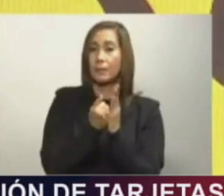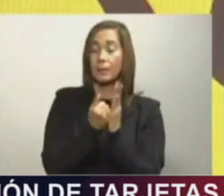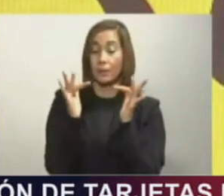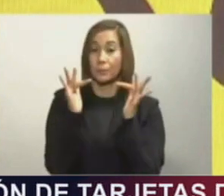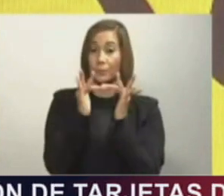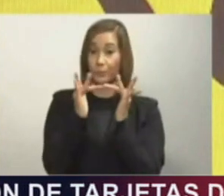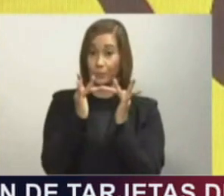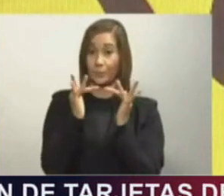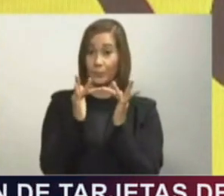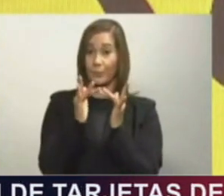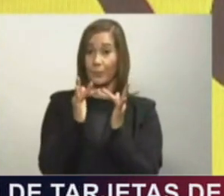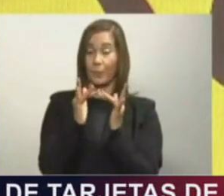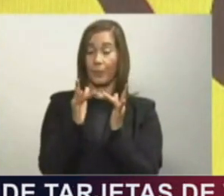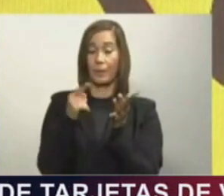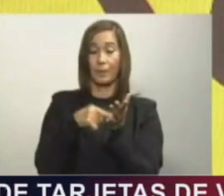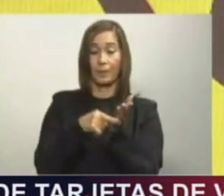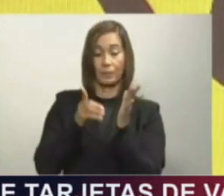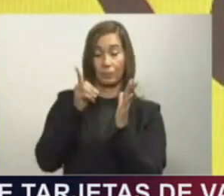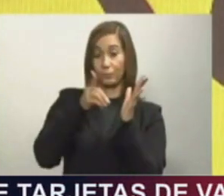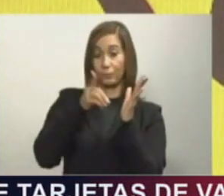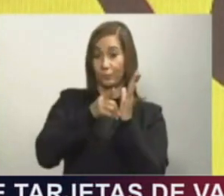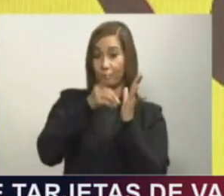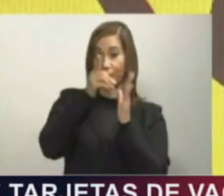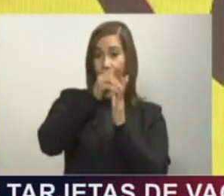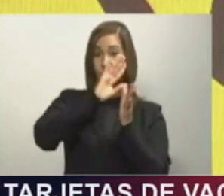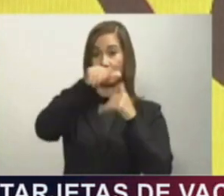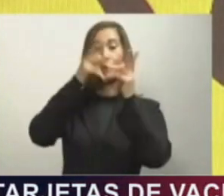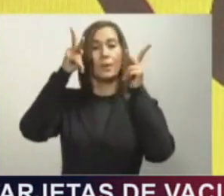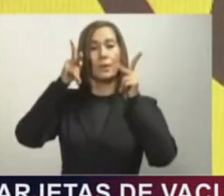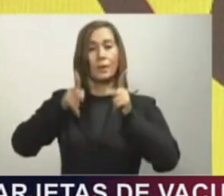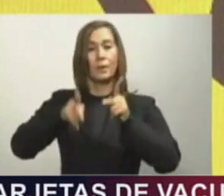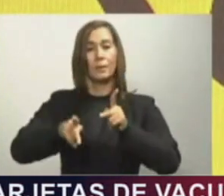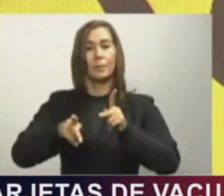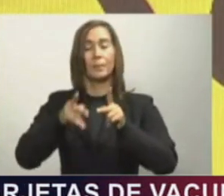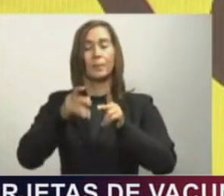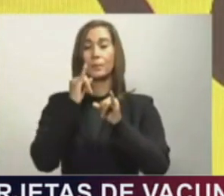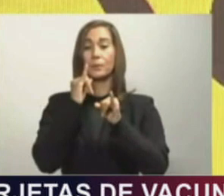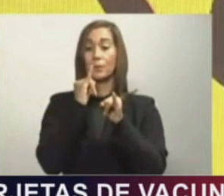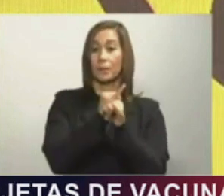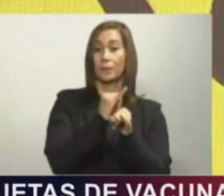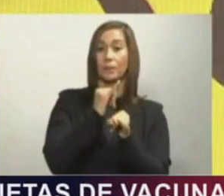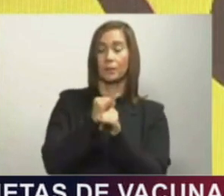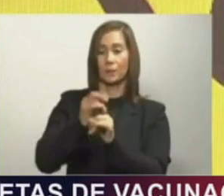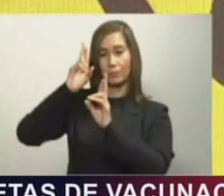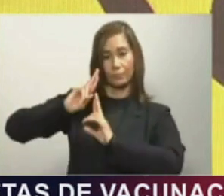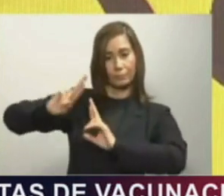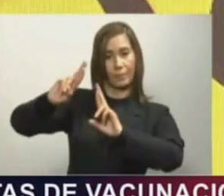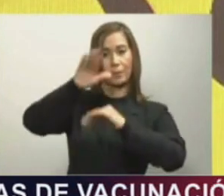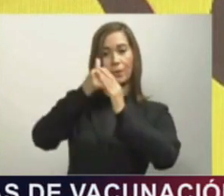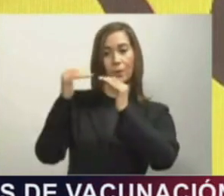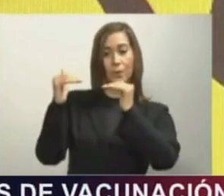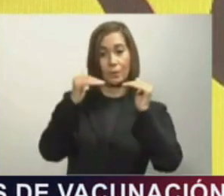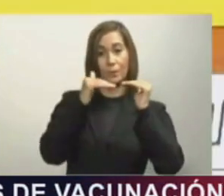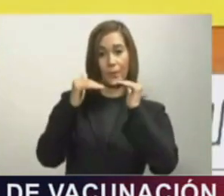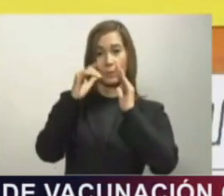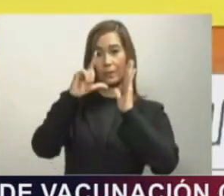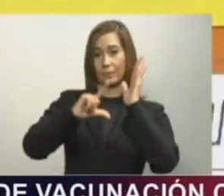garantizar los derechos ciudadanos en un marco institucional de respeto e igualdad ante las leyes.